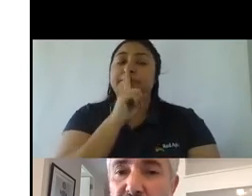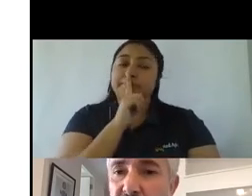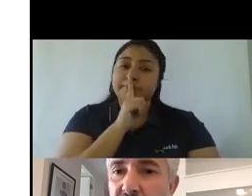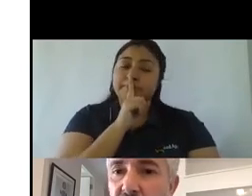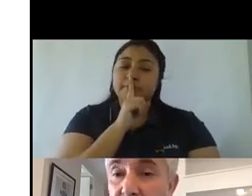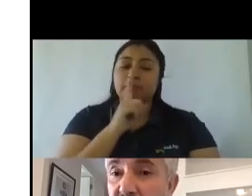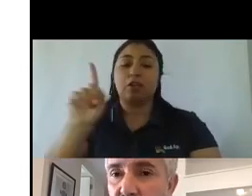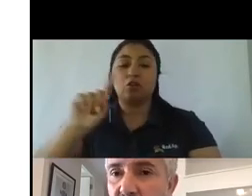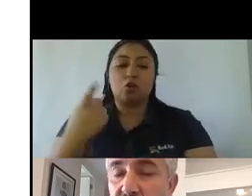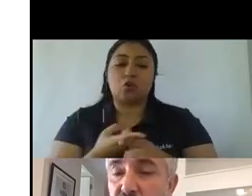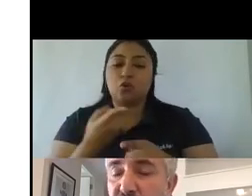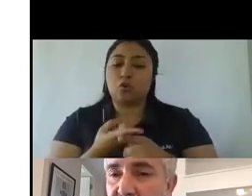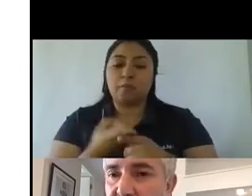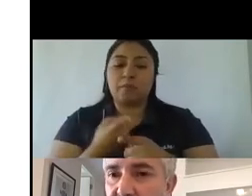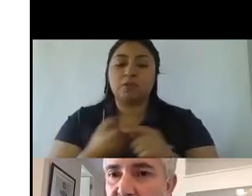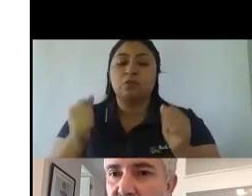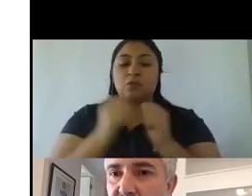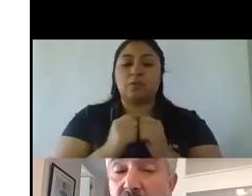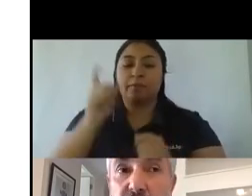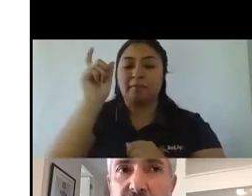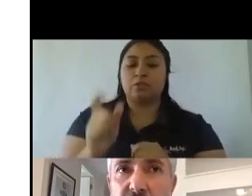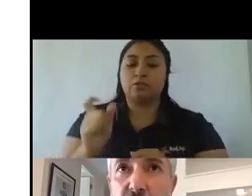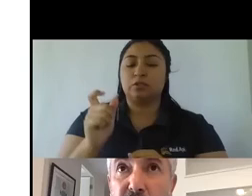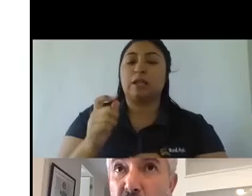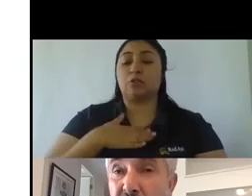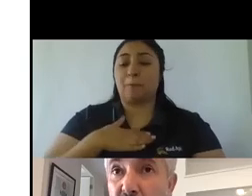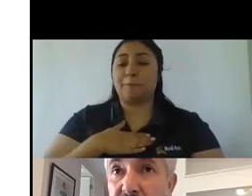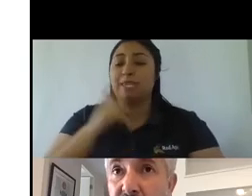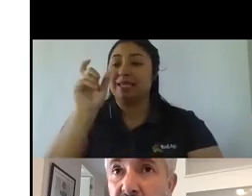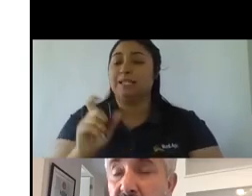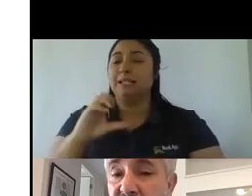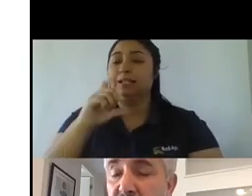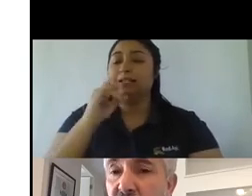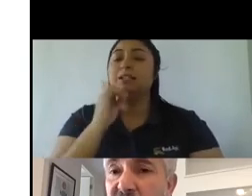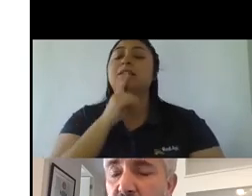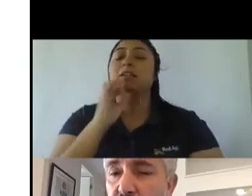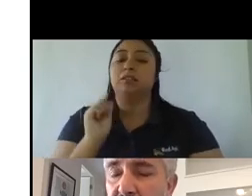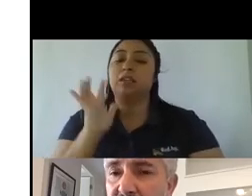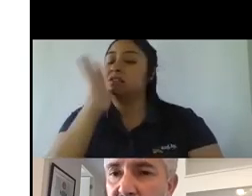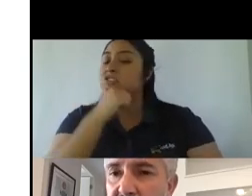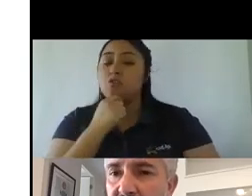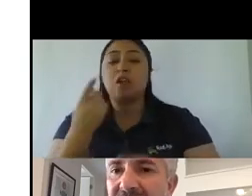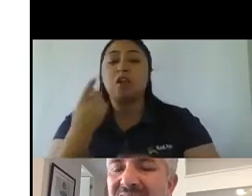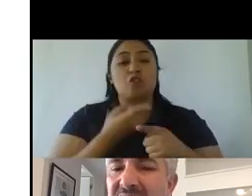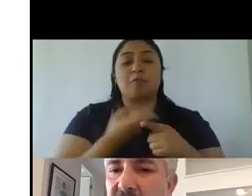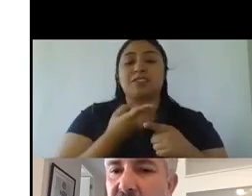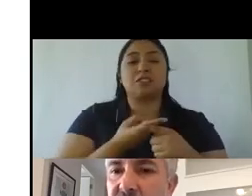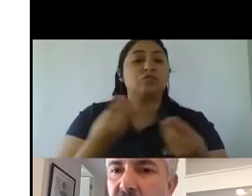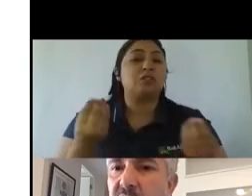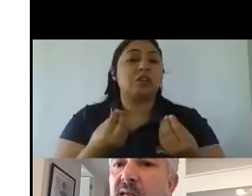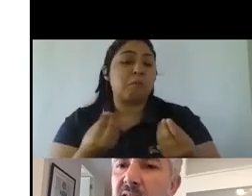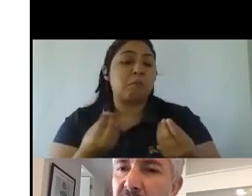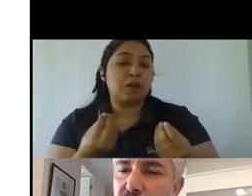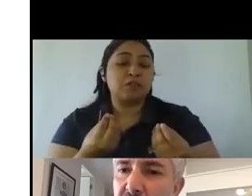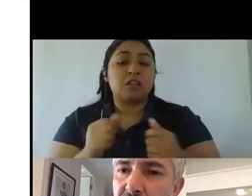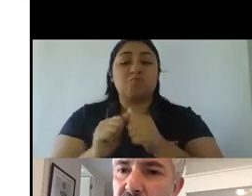finalmente con las personas que son mis clientes y por lo tanto cuando no hay una conversación básicamente lo que se produce es una distancia y en esa distancia